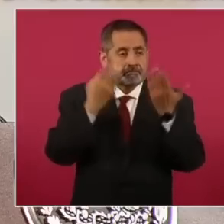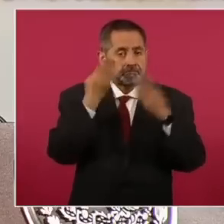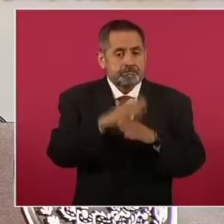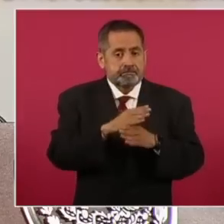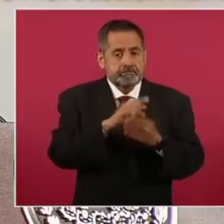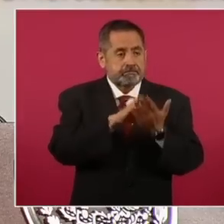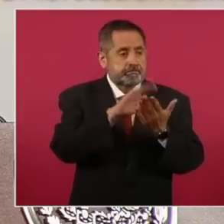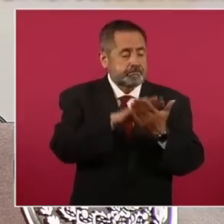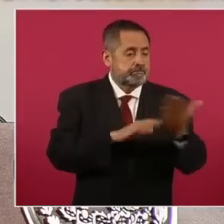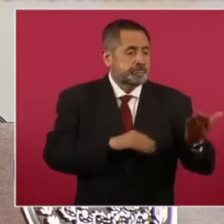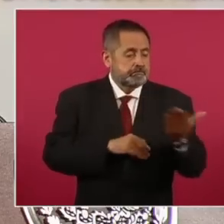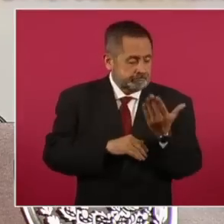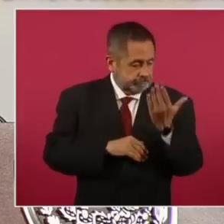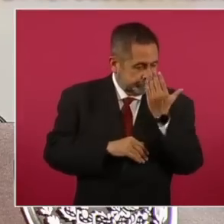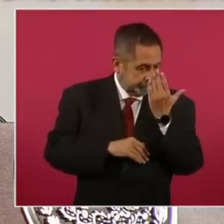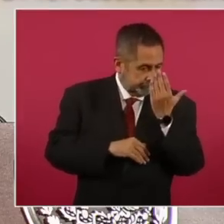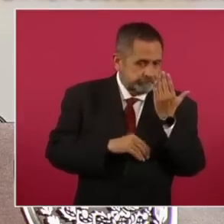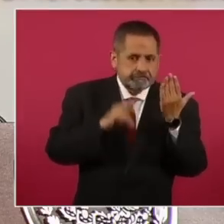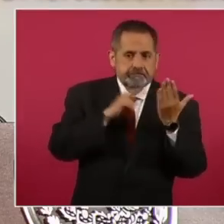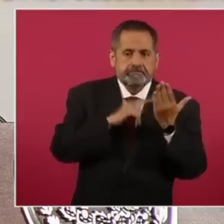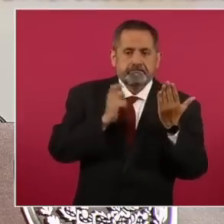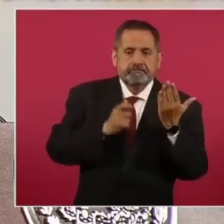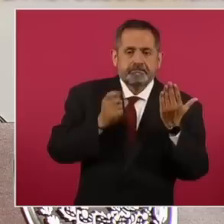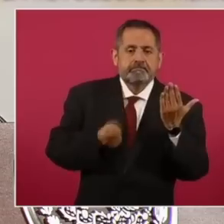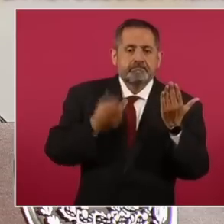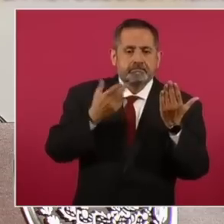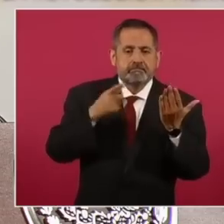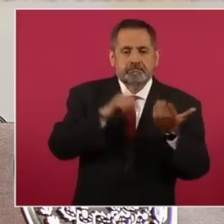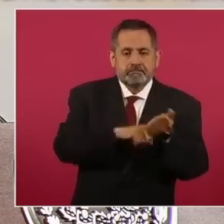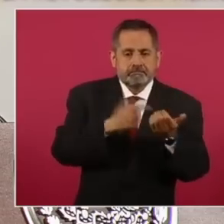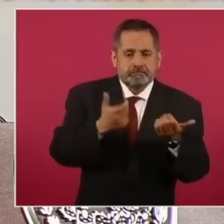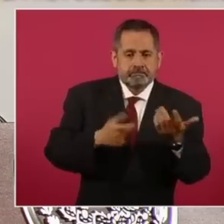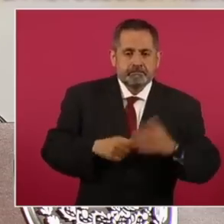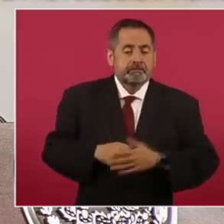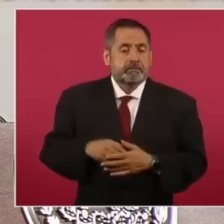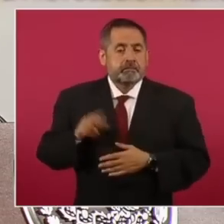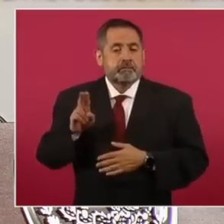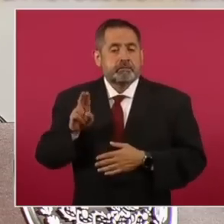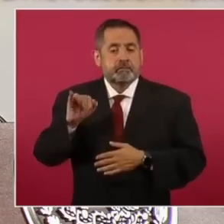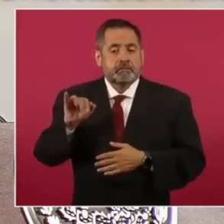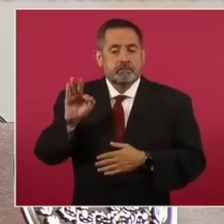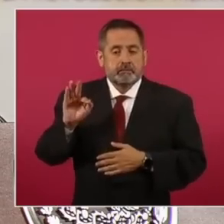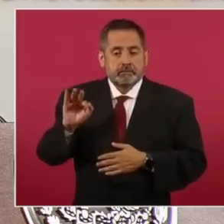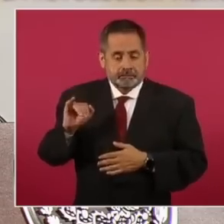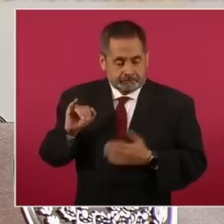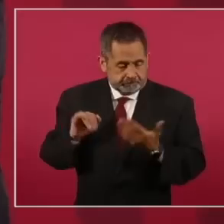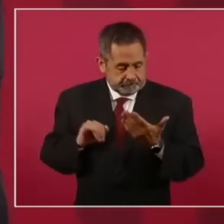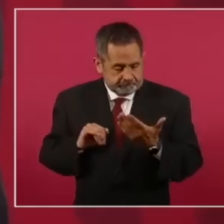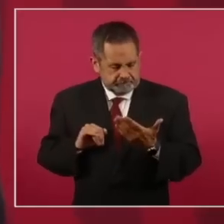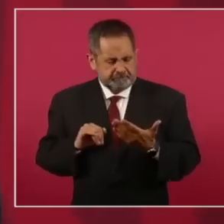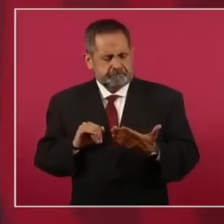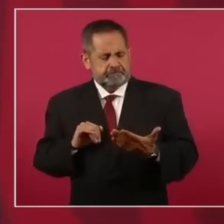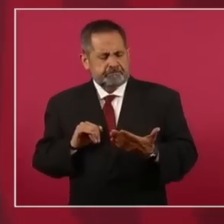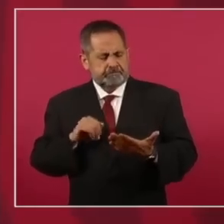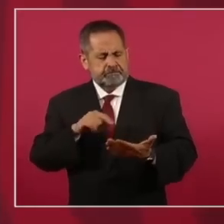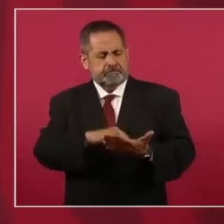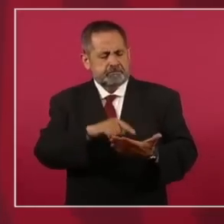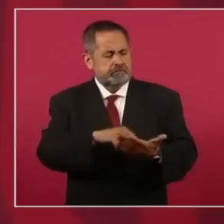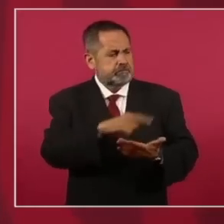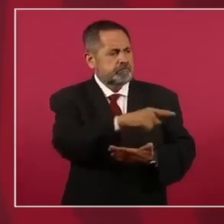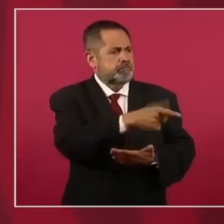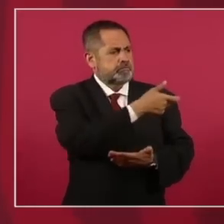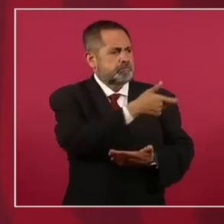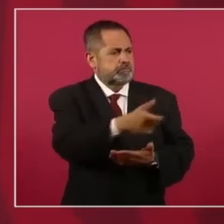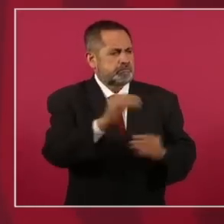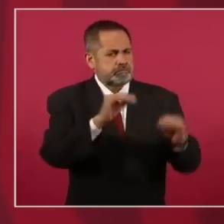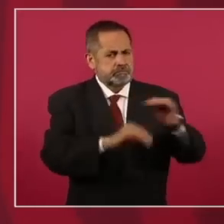de movimientos. Cuando la unidad de inteligencia financieros dice, hubo este movimiento